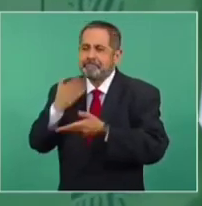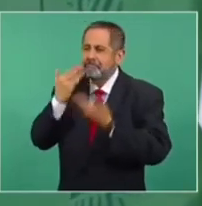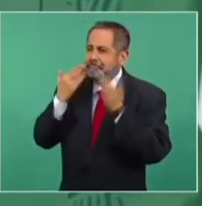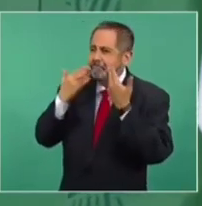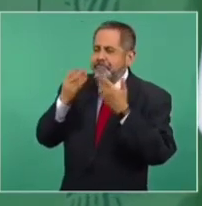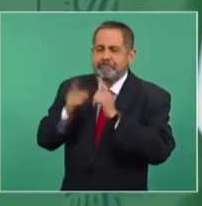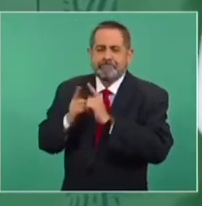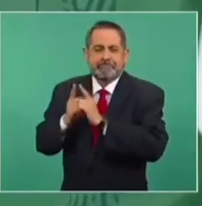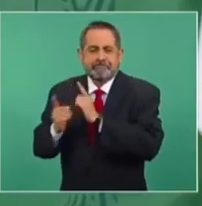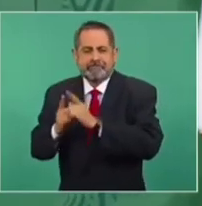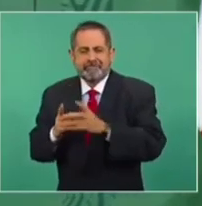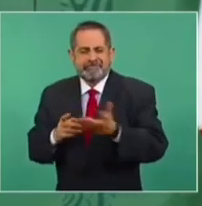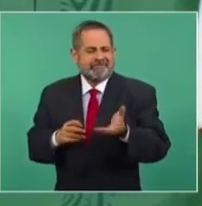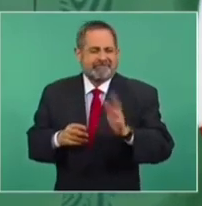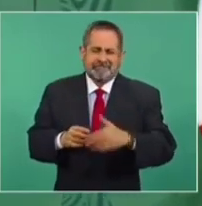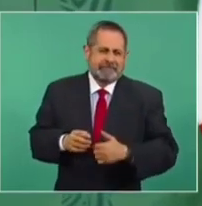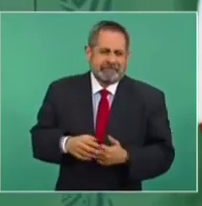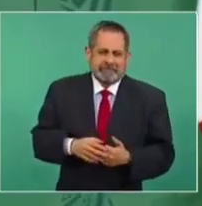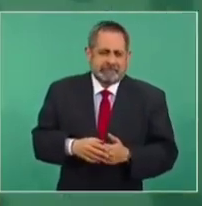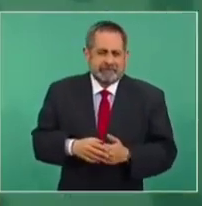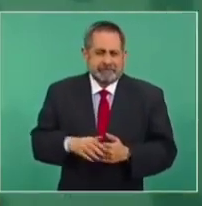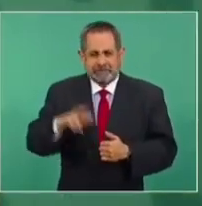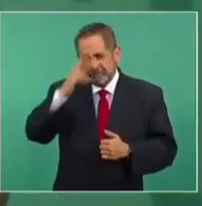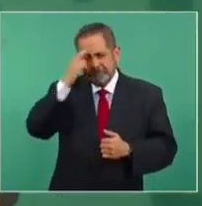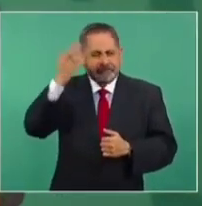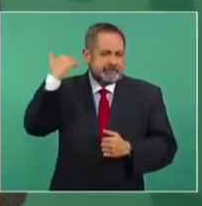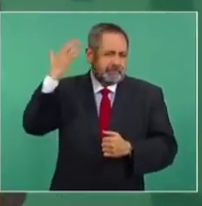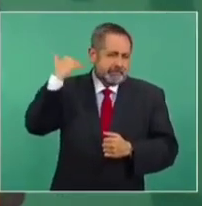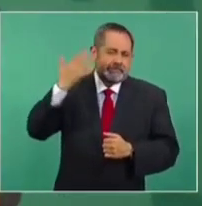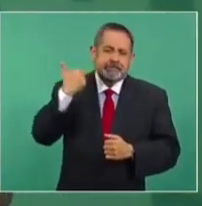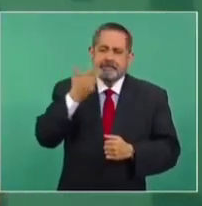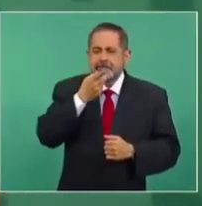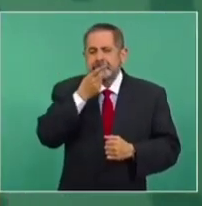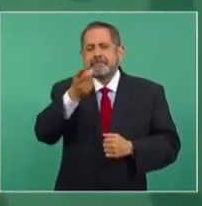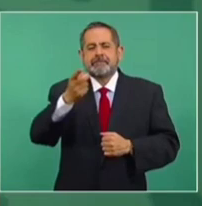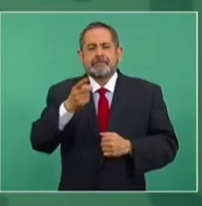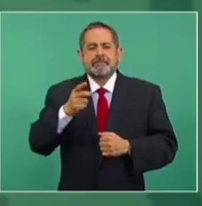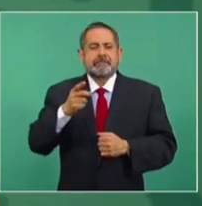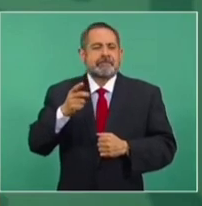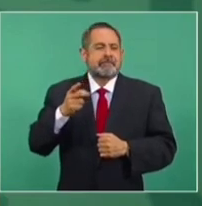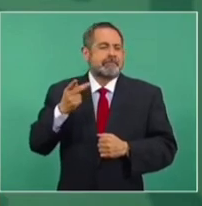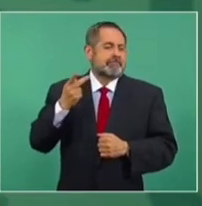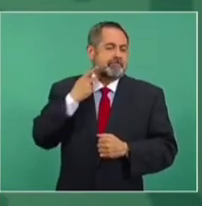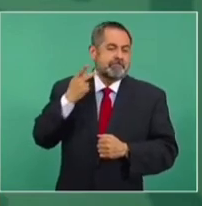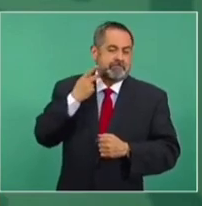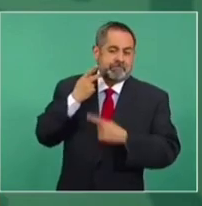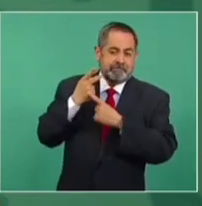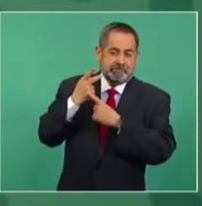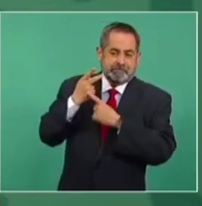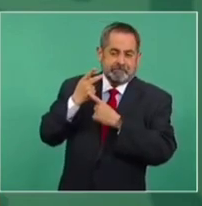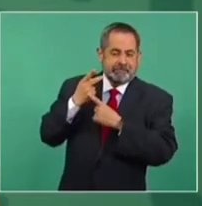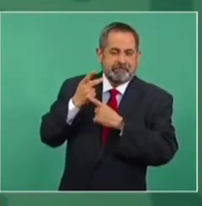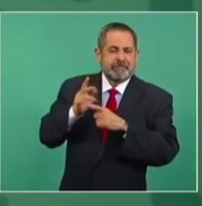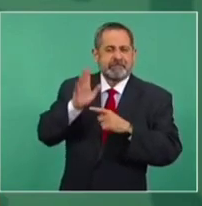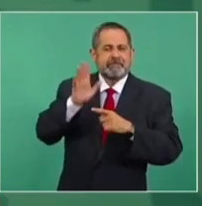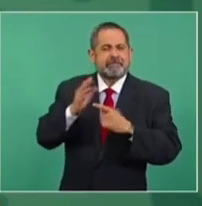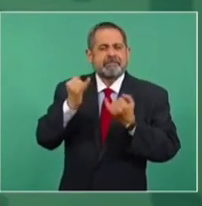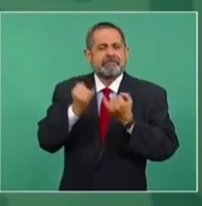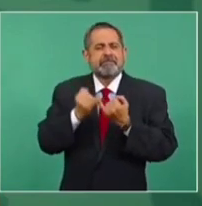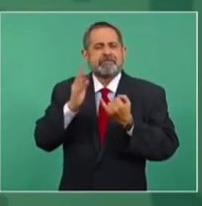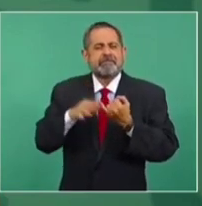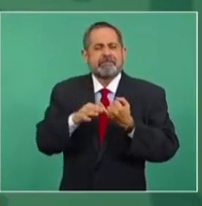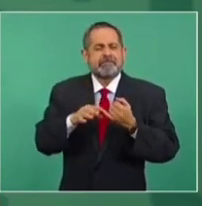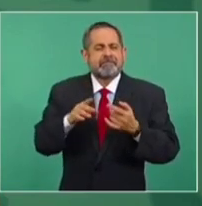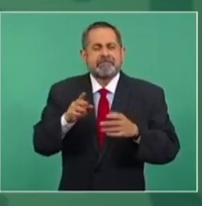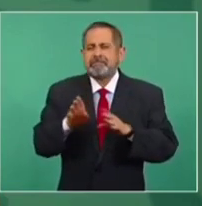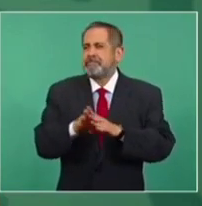Se llegó a decir, la política es como el violín en el